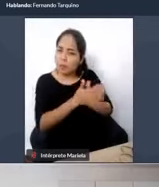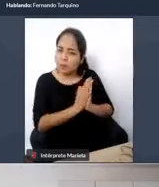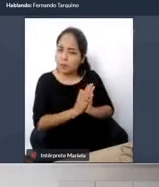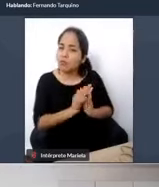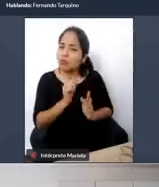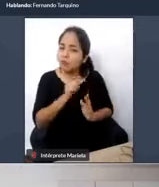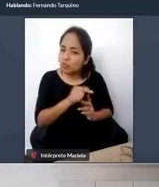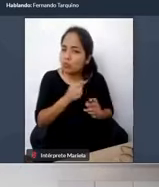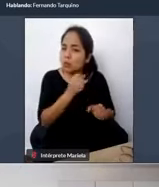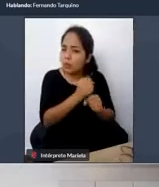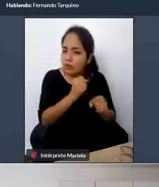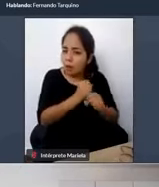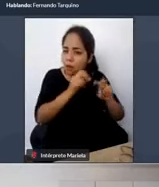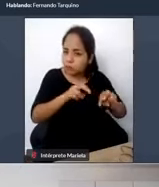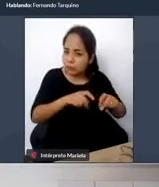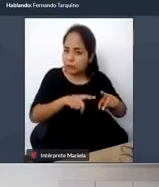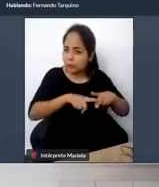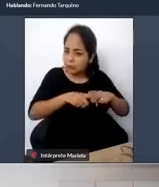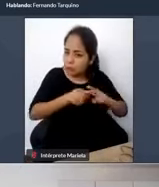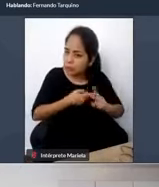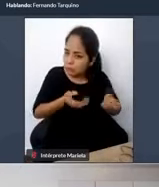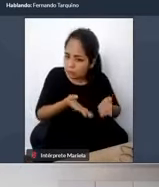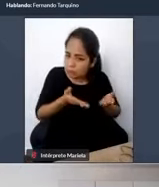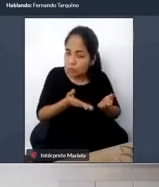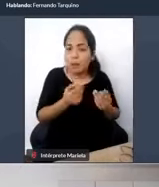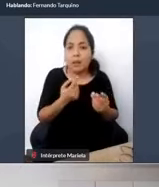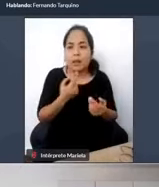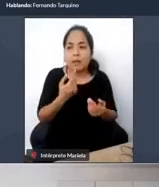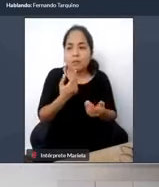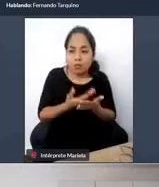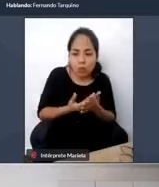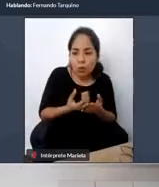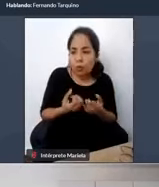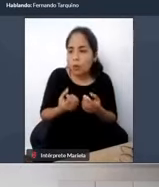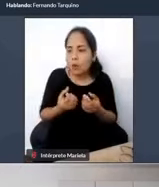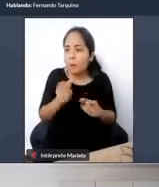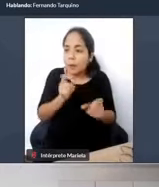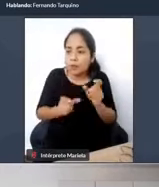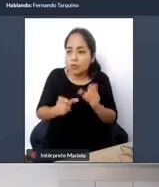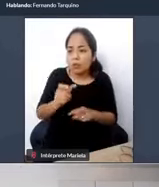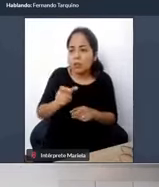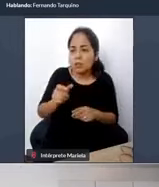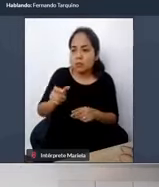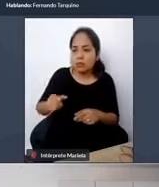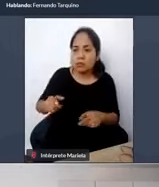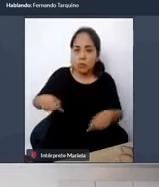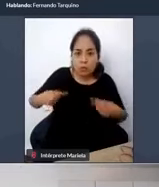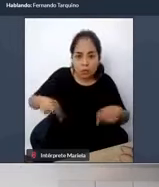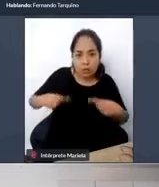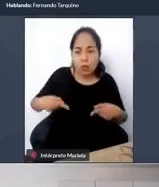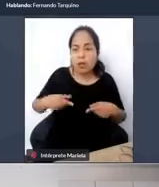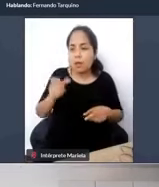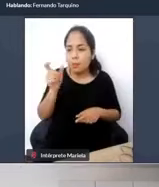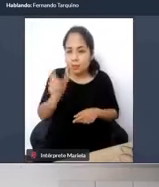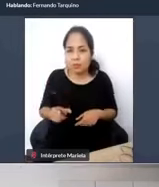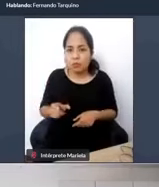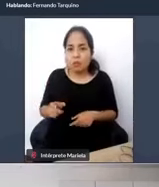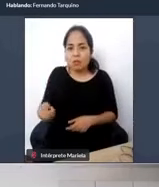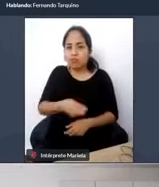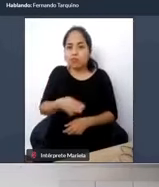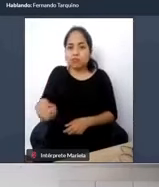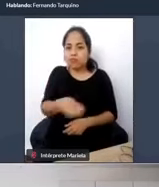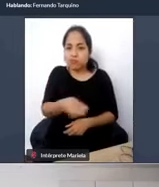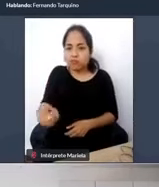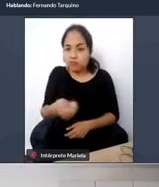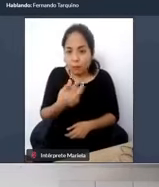empiece a hacer para empezar a detectar, pues, sillas de ruedas, personas con bastón, ¿no? Entonces, para poder diferenciar